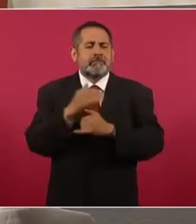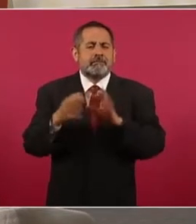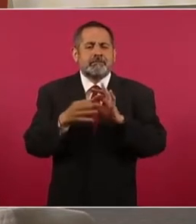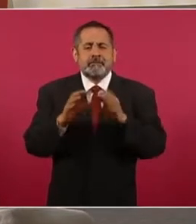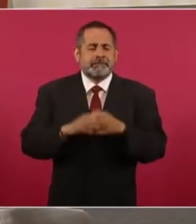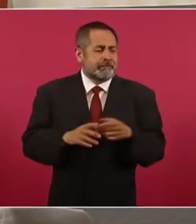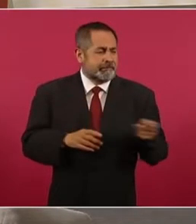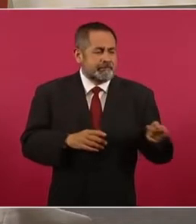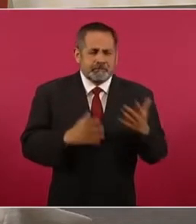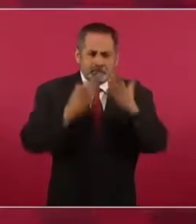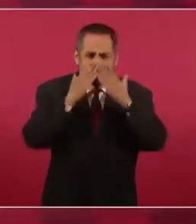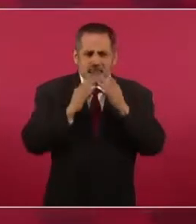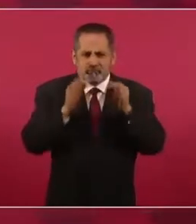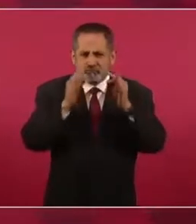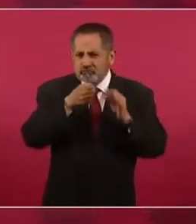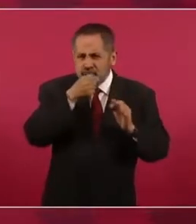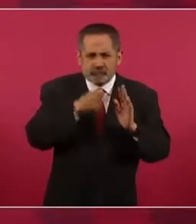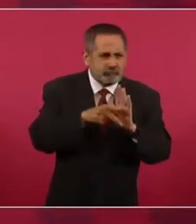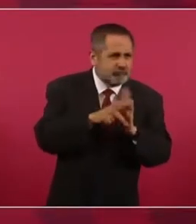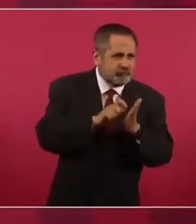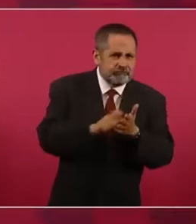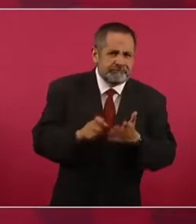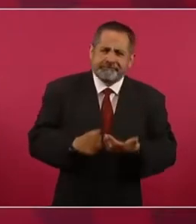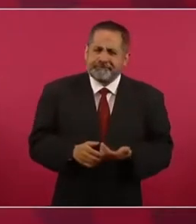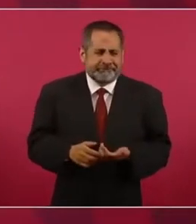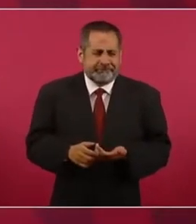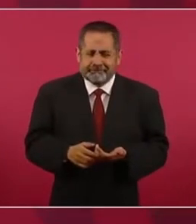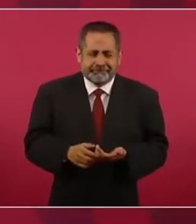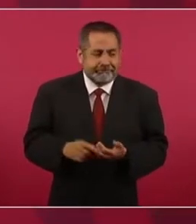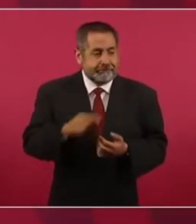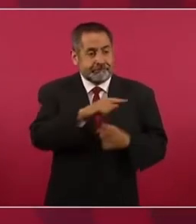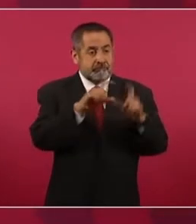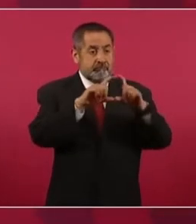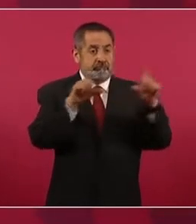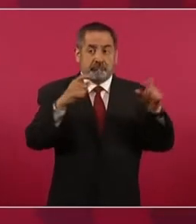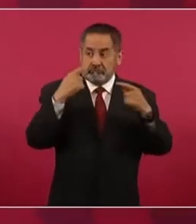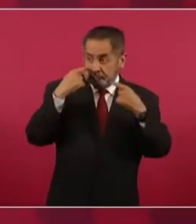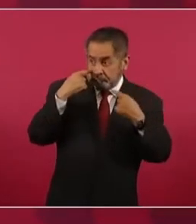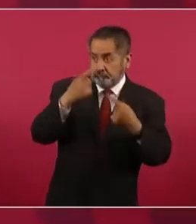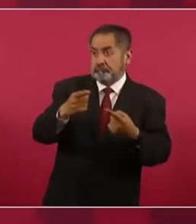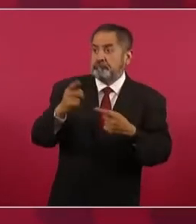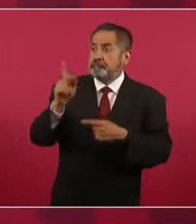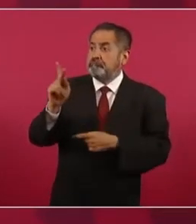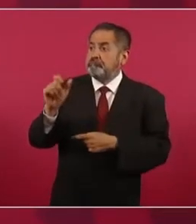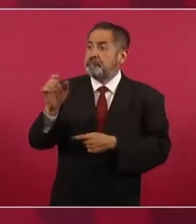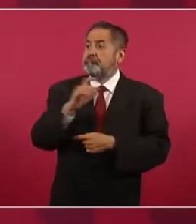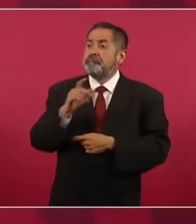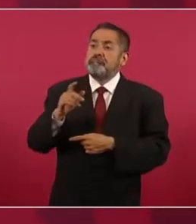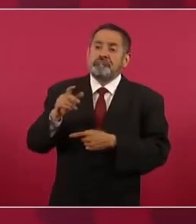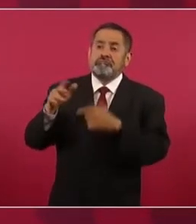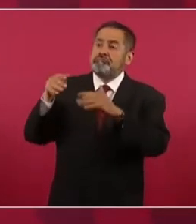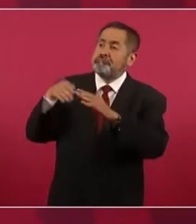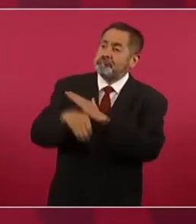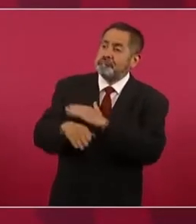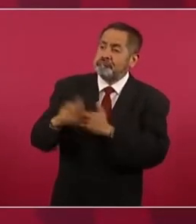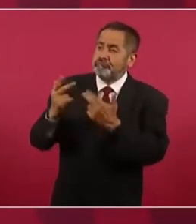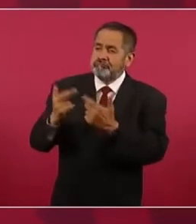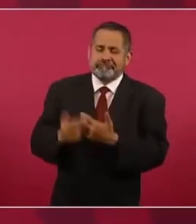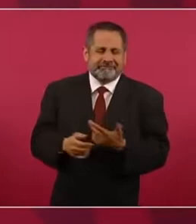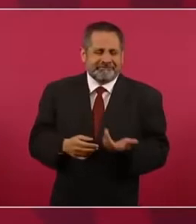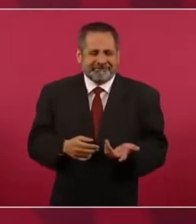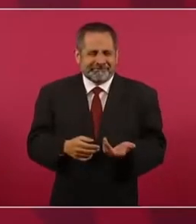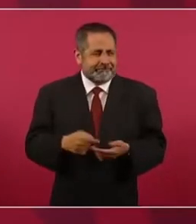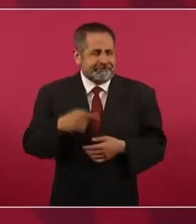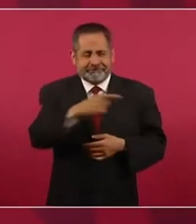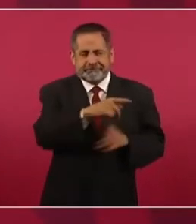de rigor periodístico, pues en la nota titulada Exhiben a Pemex con decadencias, Reforma publica anaqueles